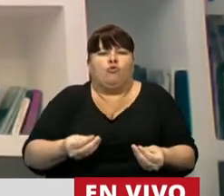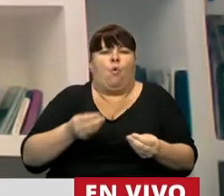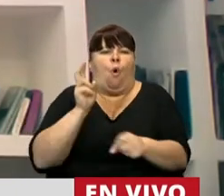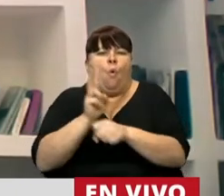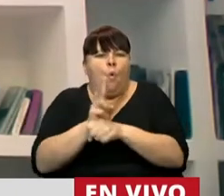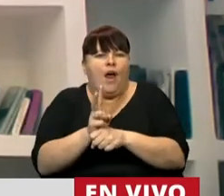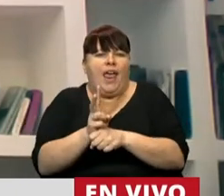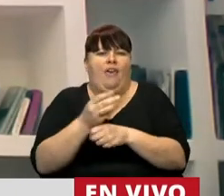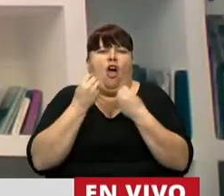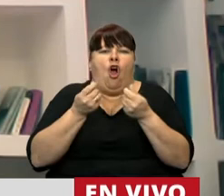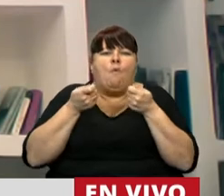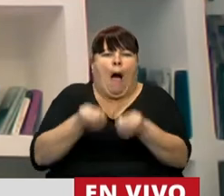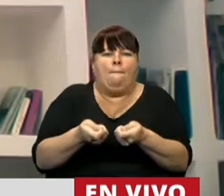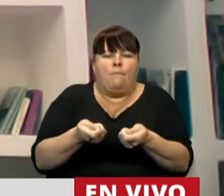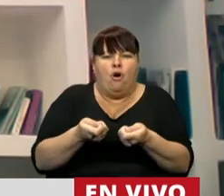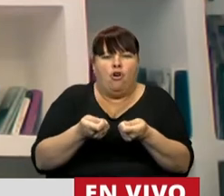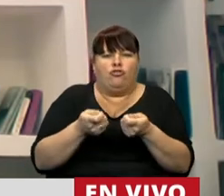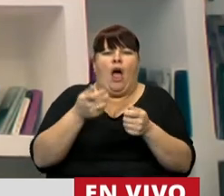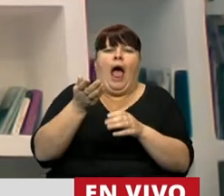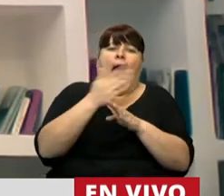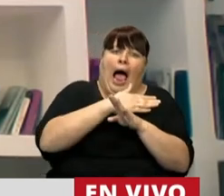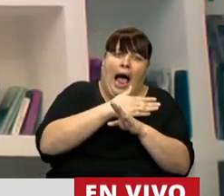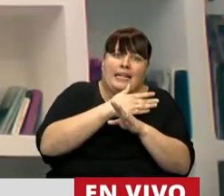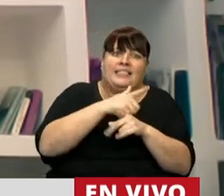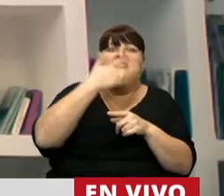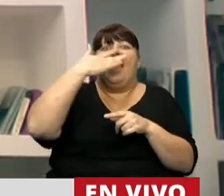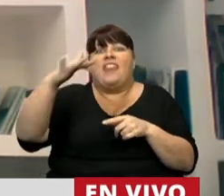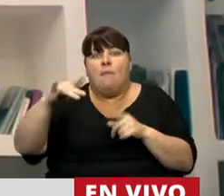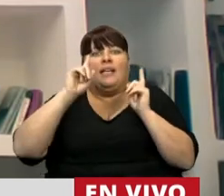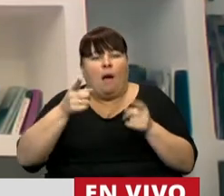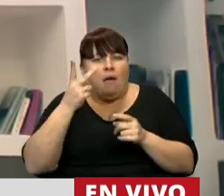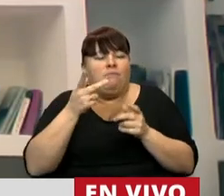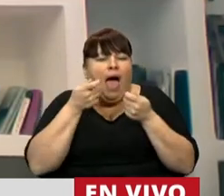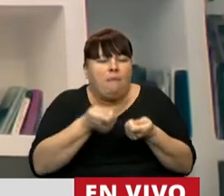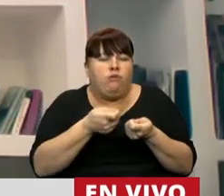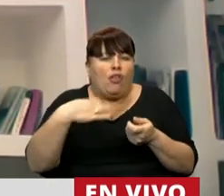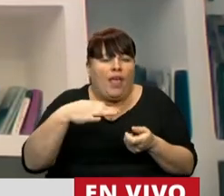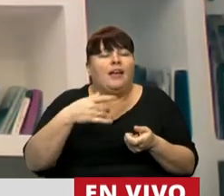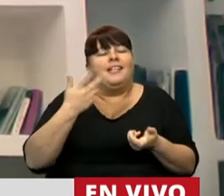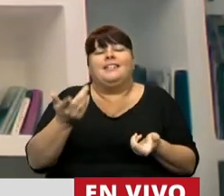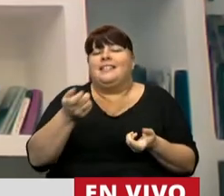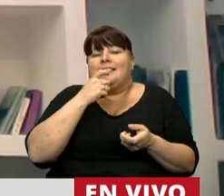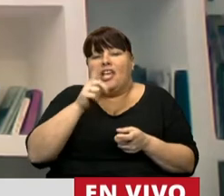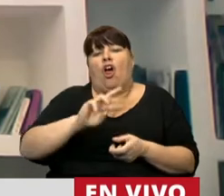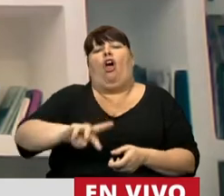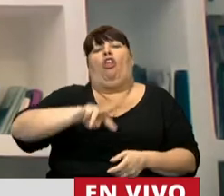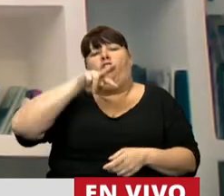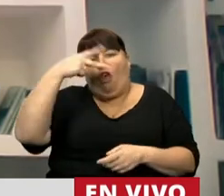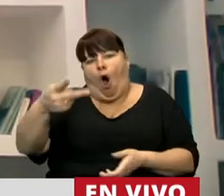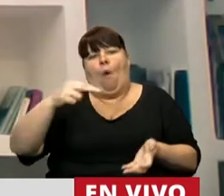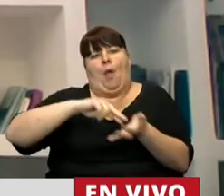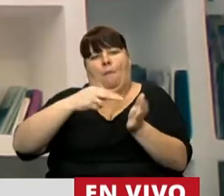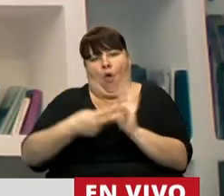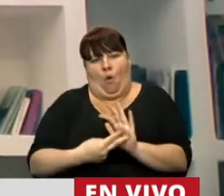proteger, cómo acompañar antes y después de cometido el delito, claramente vamos a re-victimizar y vamos a